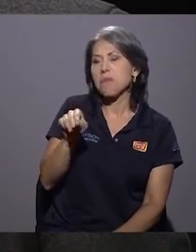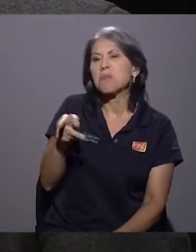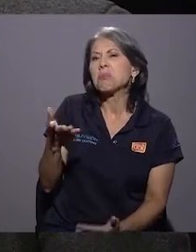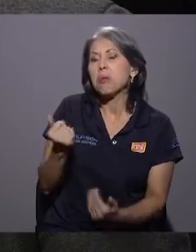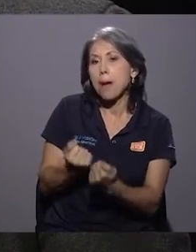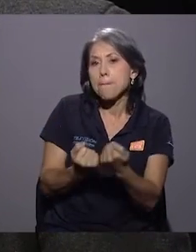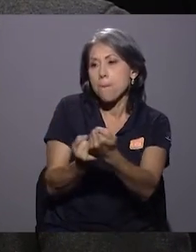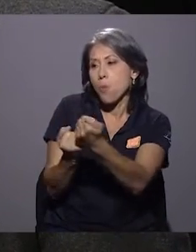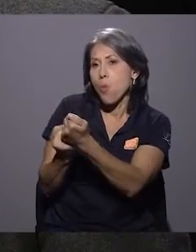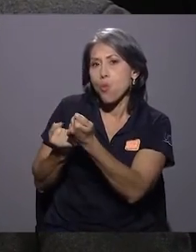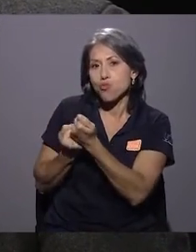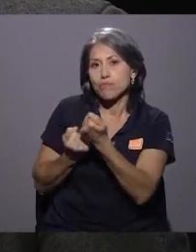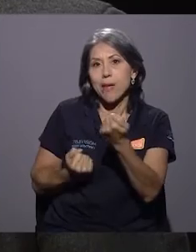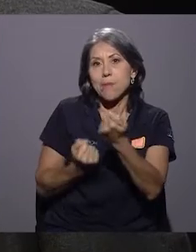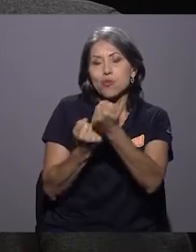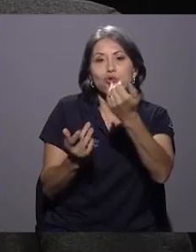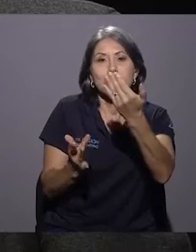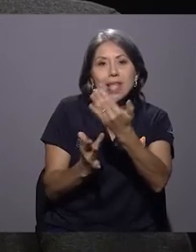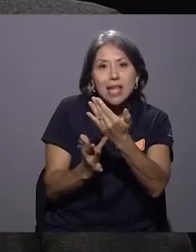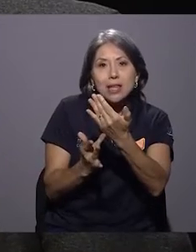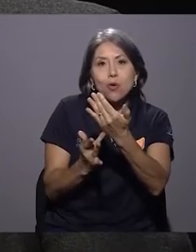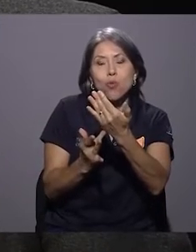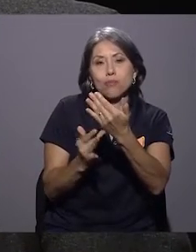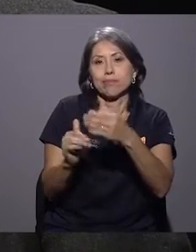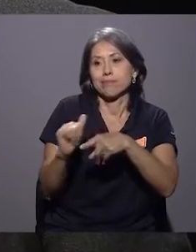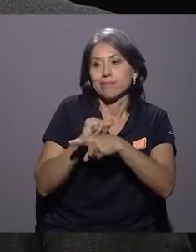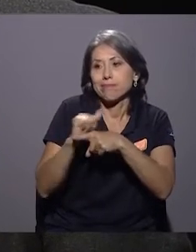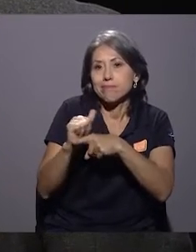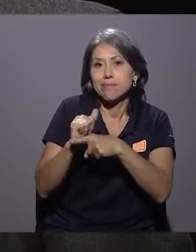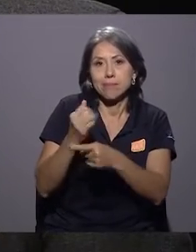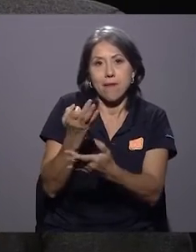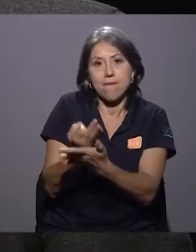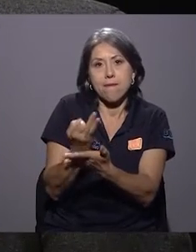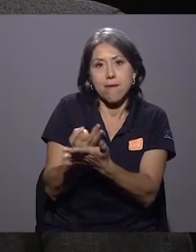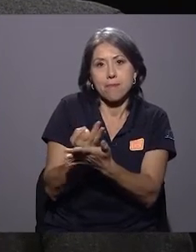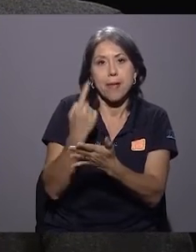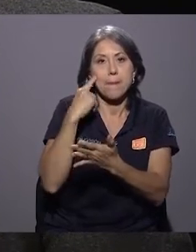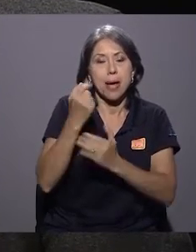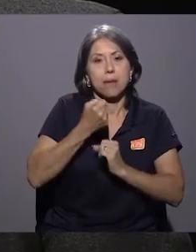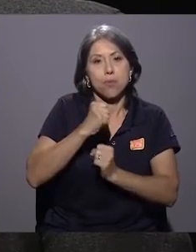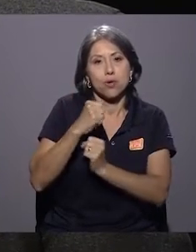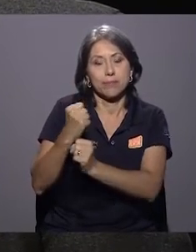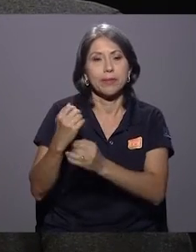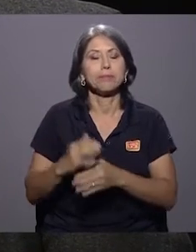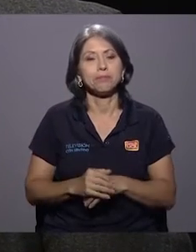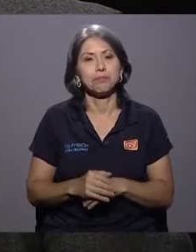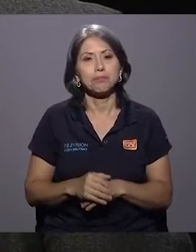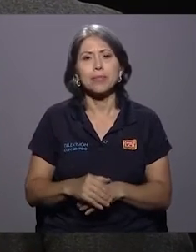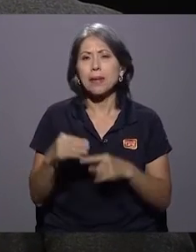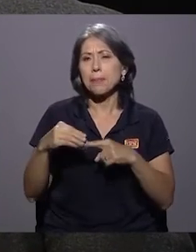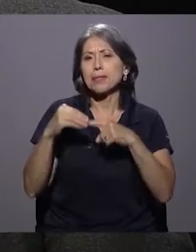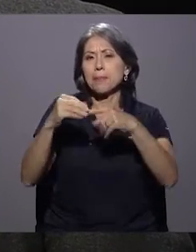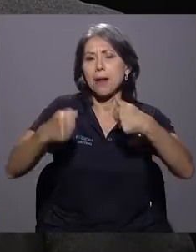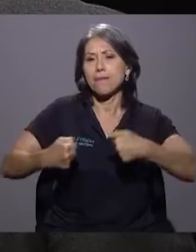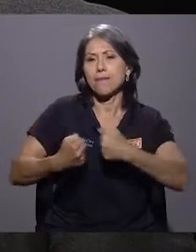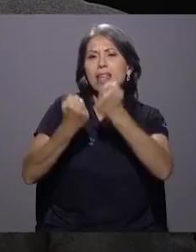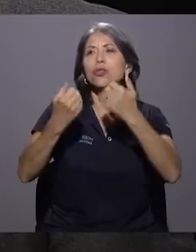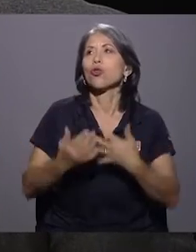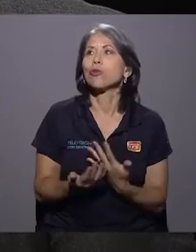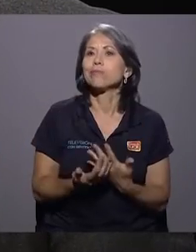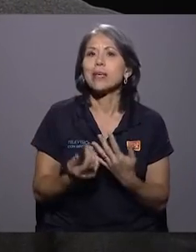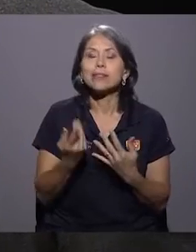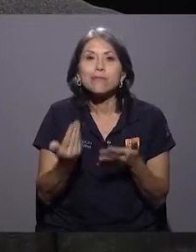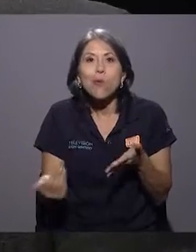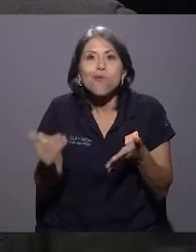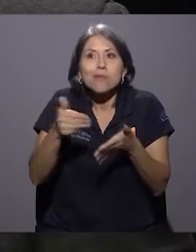técnico, financiero, de capacitación hacia los gobiernos locales. A mí me parece que el principal reto es reinventarse,